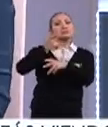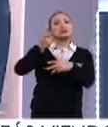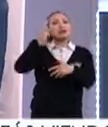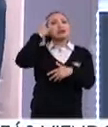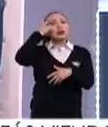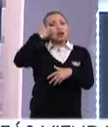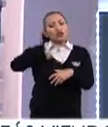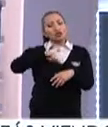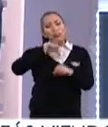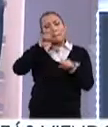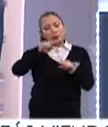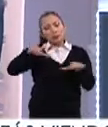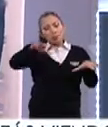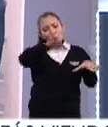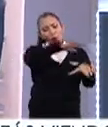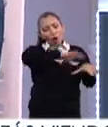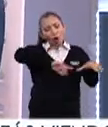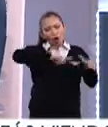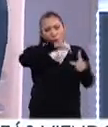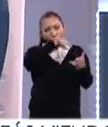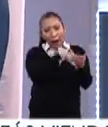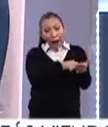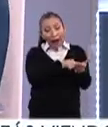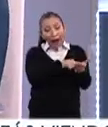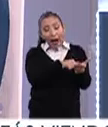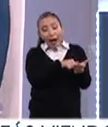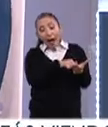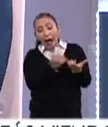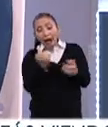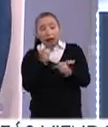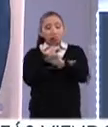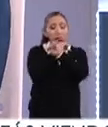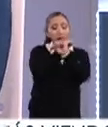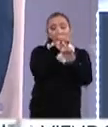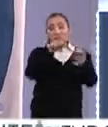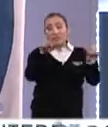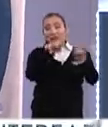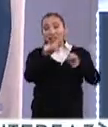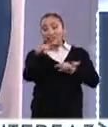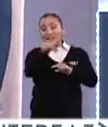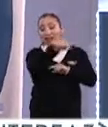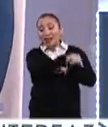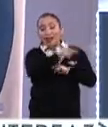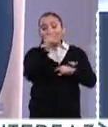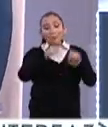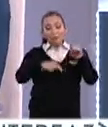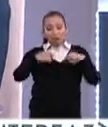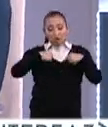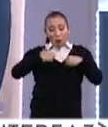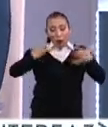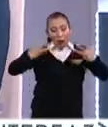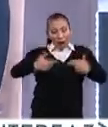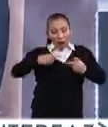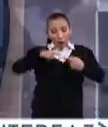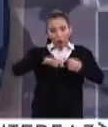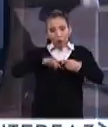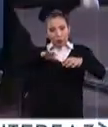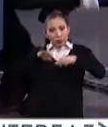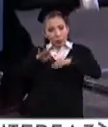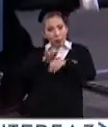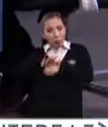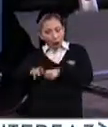aunque estemos en un mismo lugar, la vulnerabilidad es diferenciada. Tiene que ver con el rol que tenemos, con la actividad que